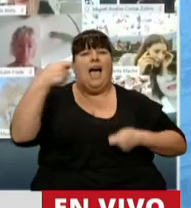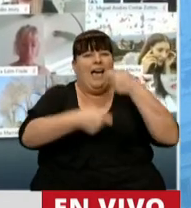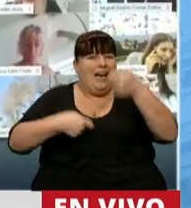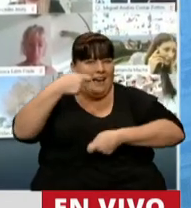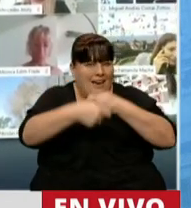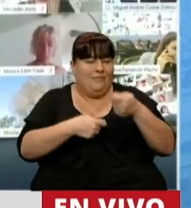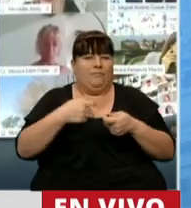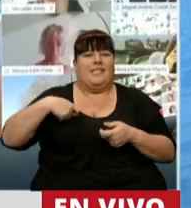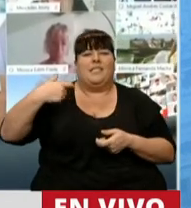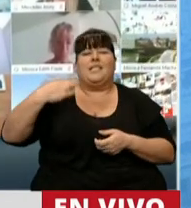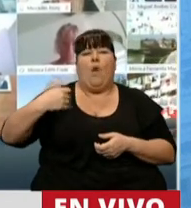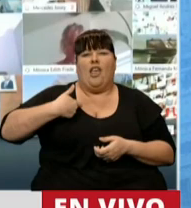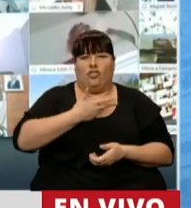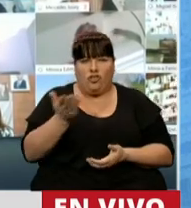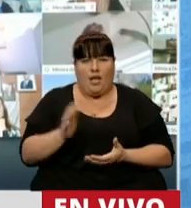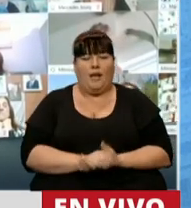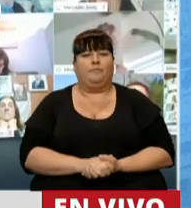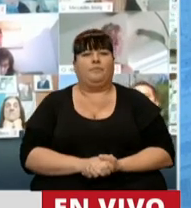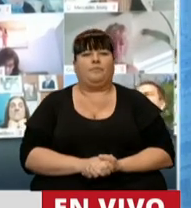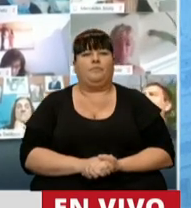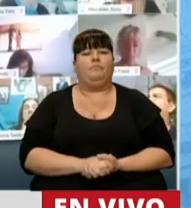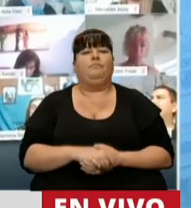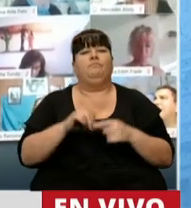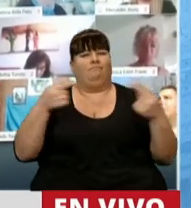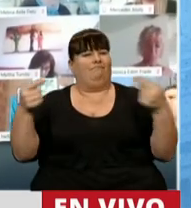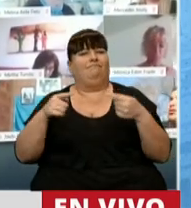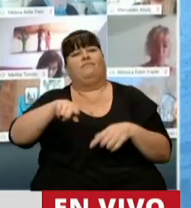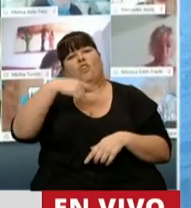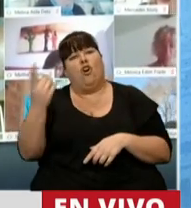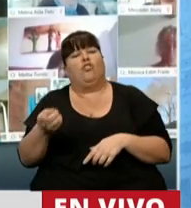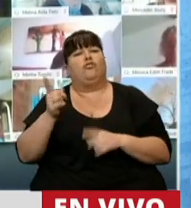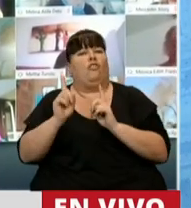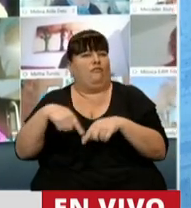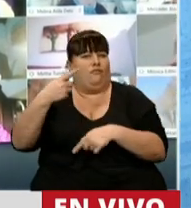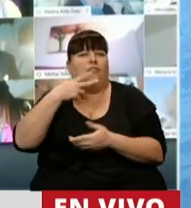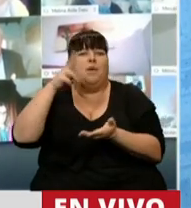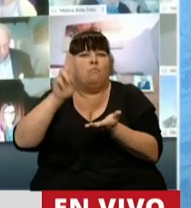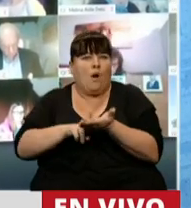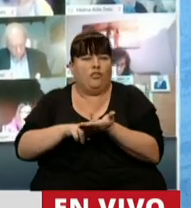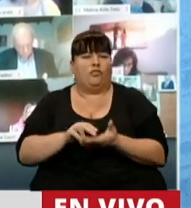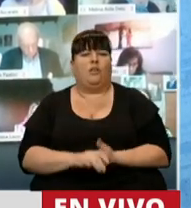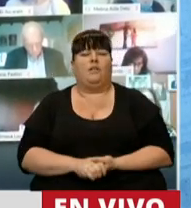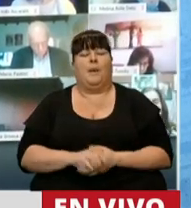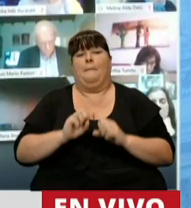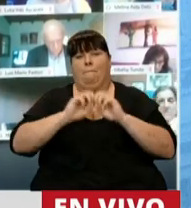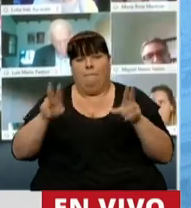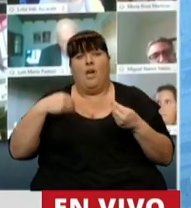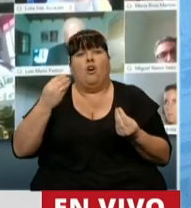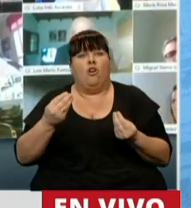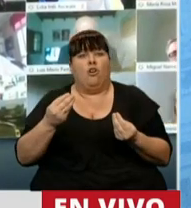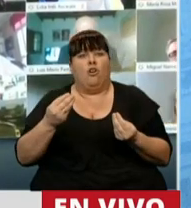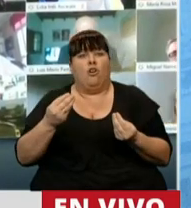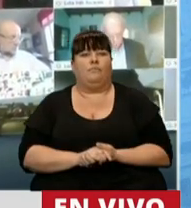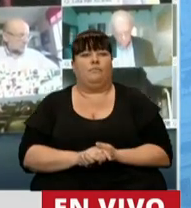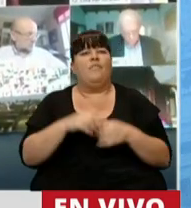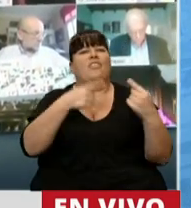contribuciones a la seguridad social, en claro contraste con el sostenimiento de los impuestos regresivos. Más aún, y a